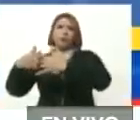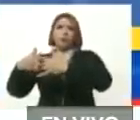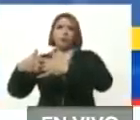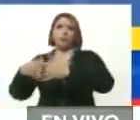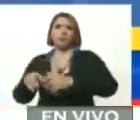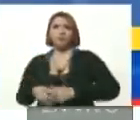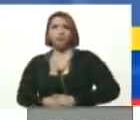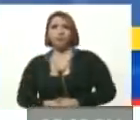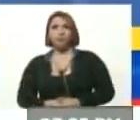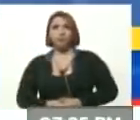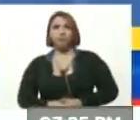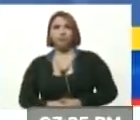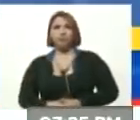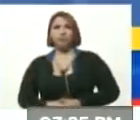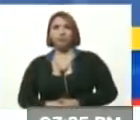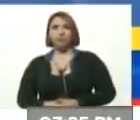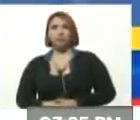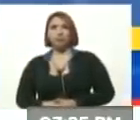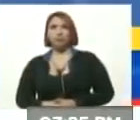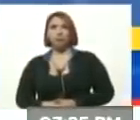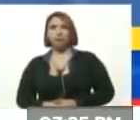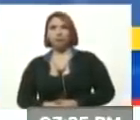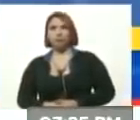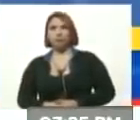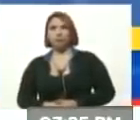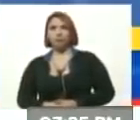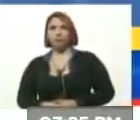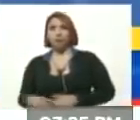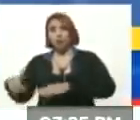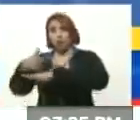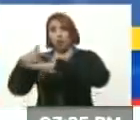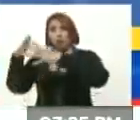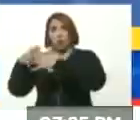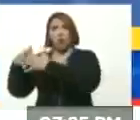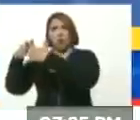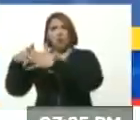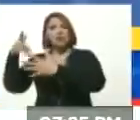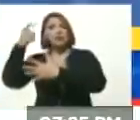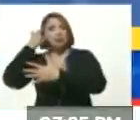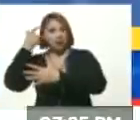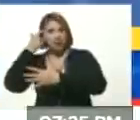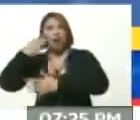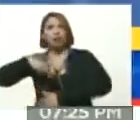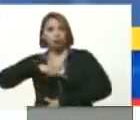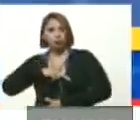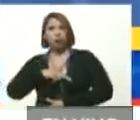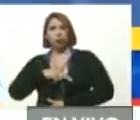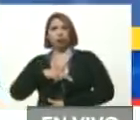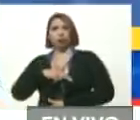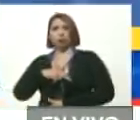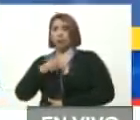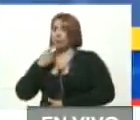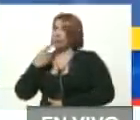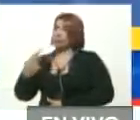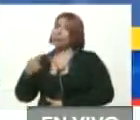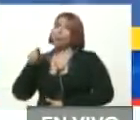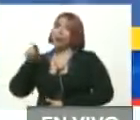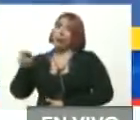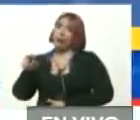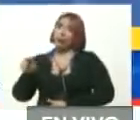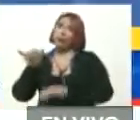espalda. Y el gobierno gringo tenía conocimiento, porque se lo hicimos saber que si ellos